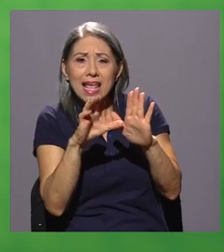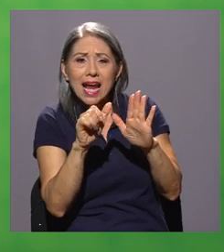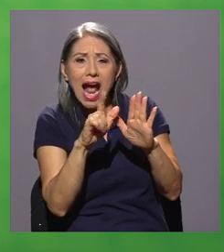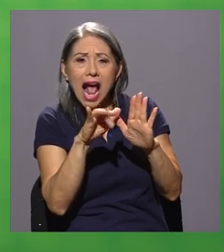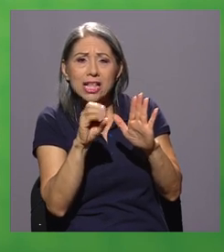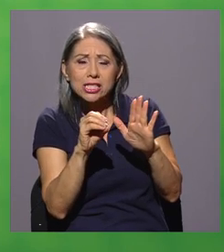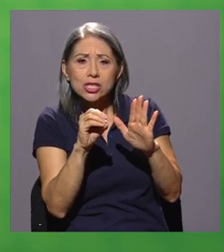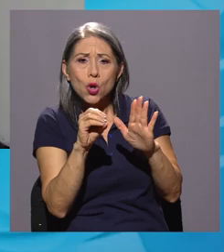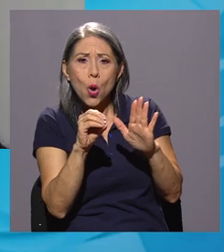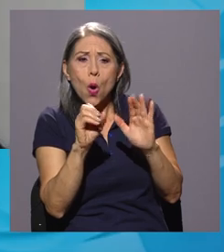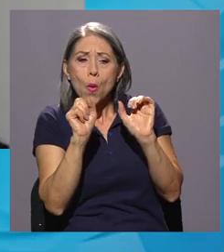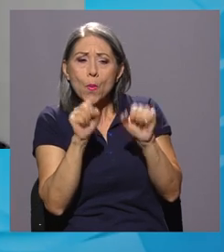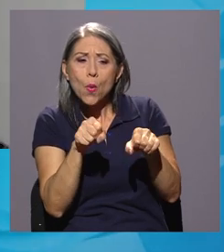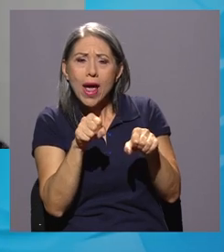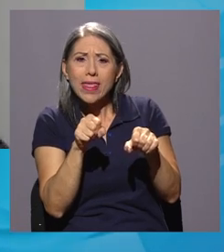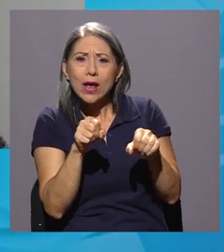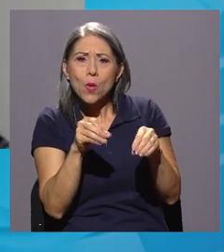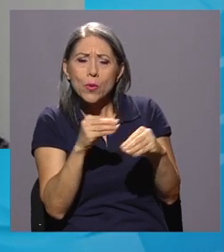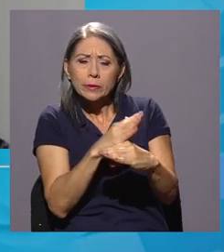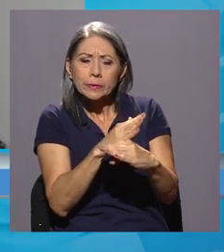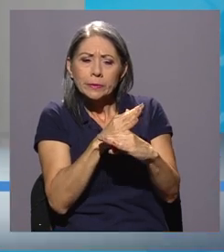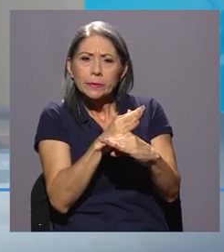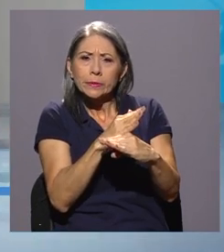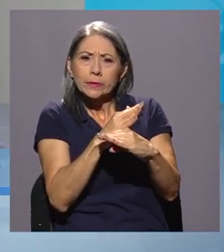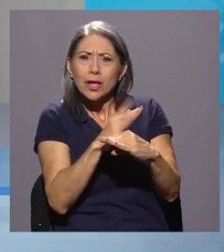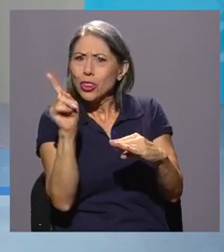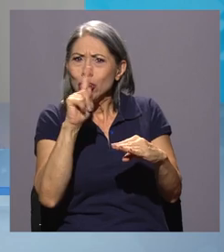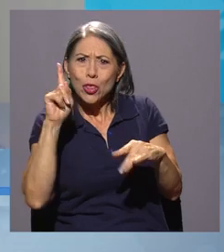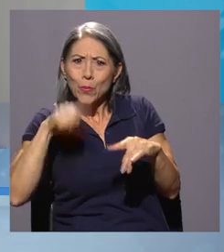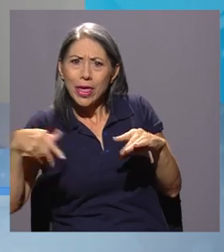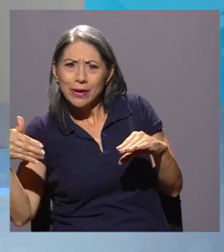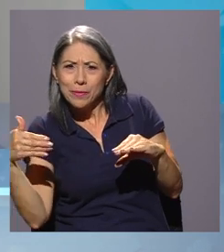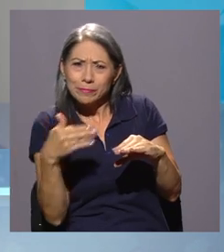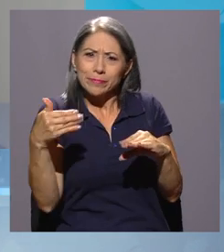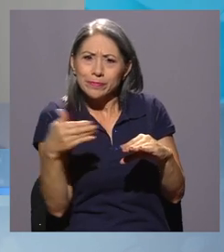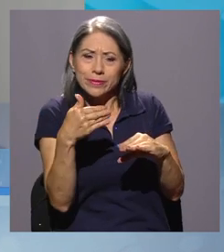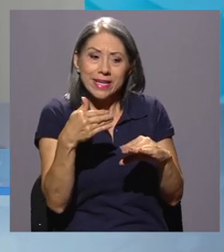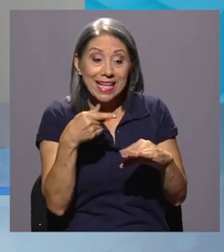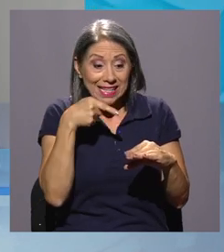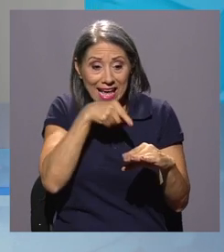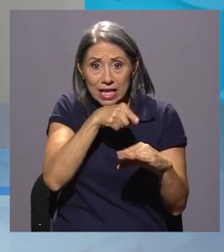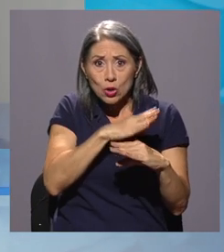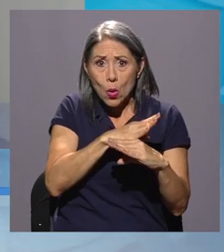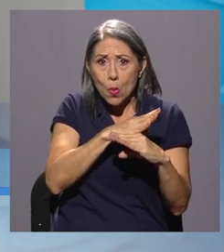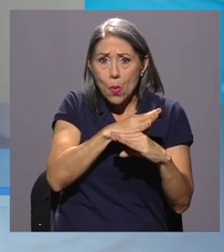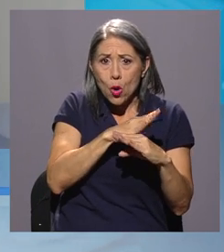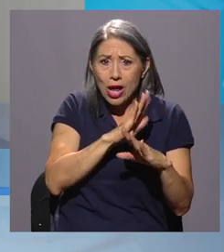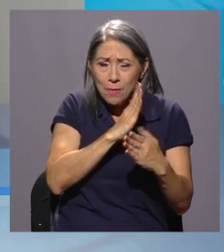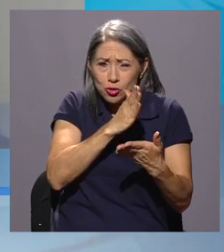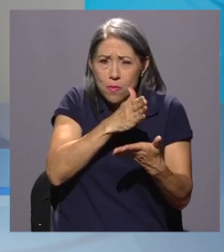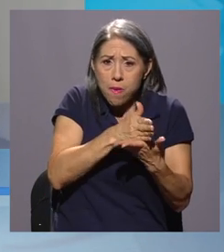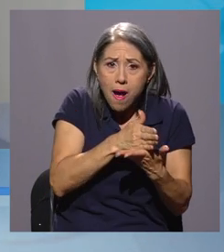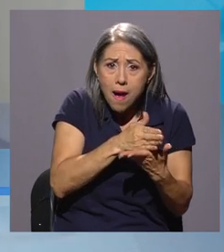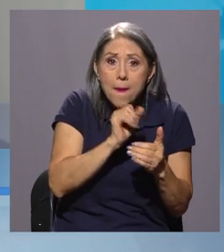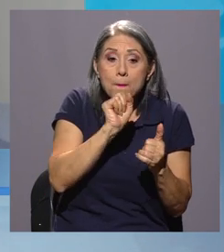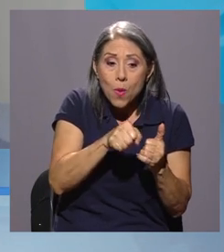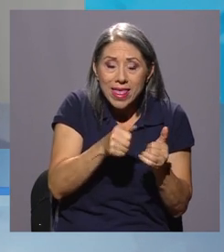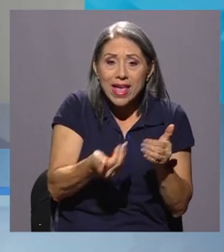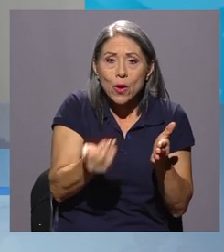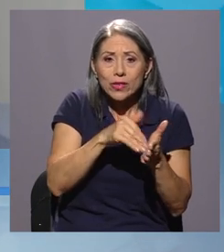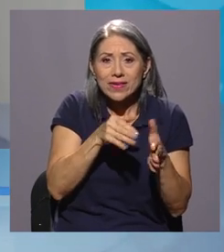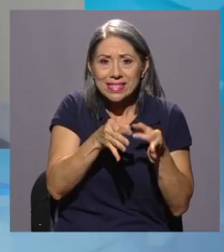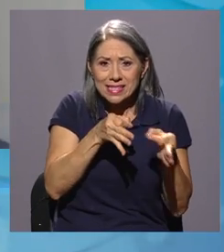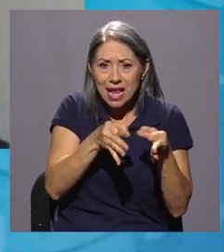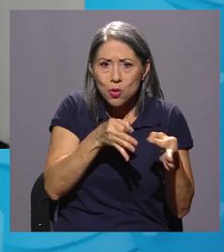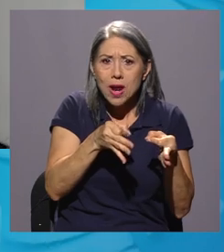resistencia, entonces si bloqueamos o eliminamos un poco esa señal de calcio podemos sensibilizar las células nuevamente y